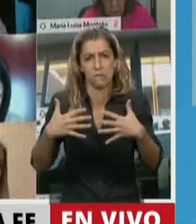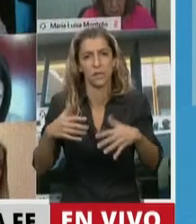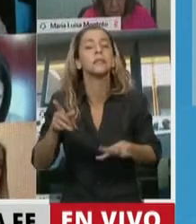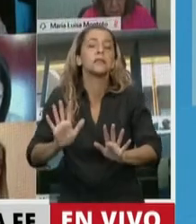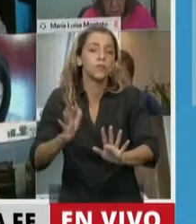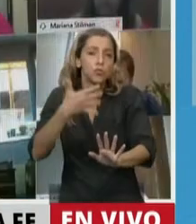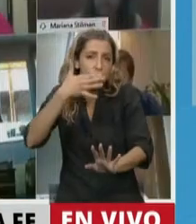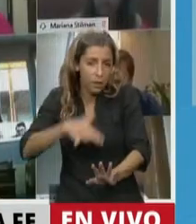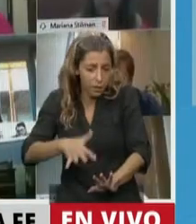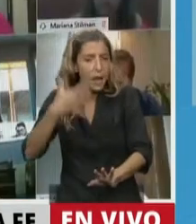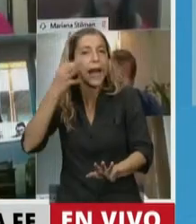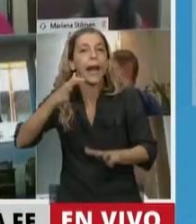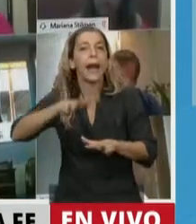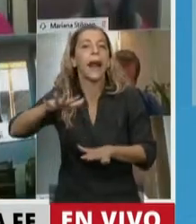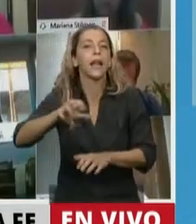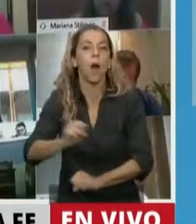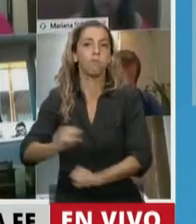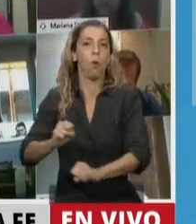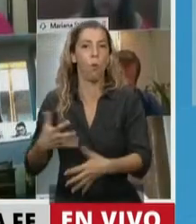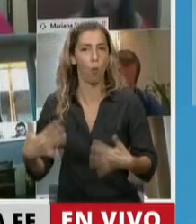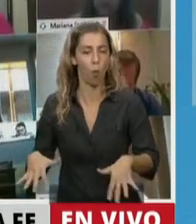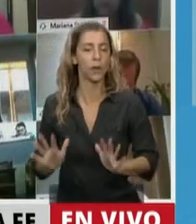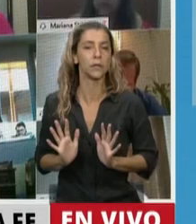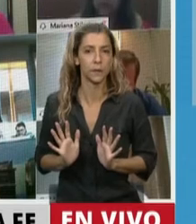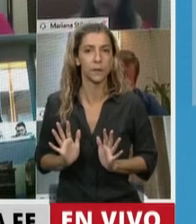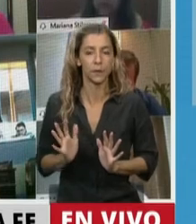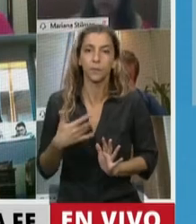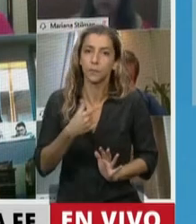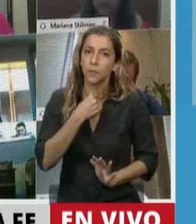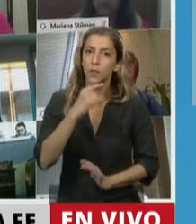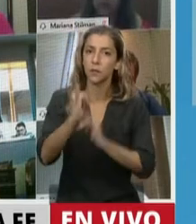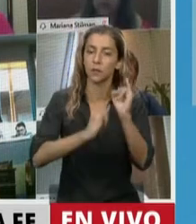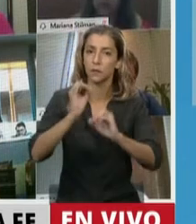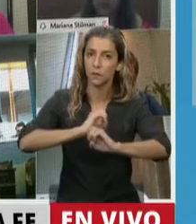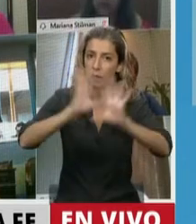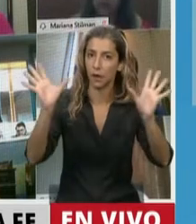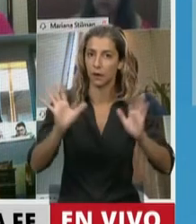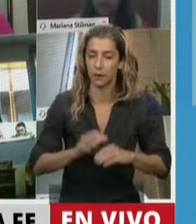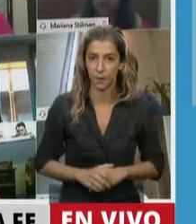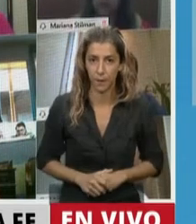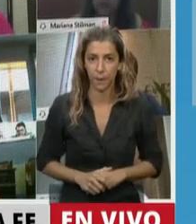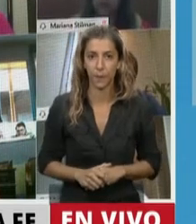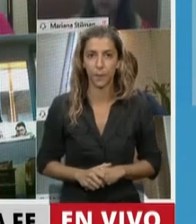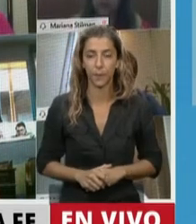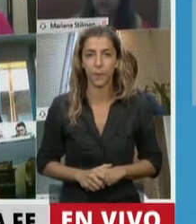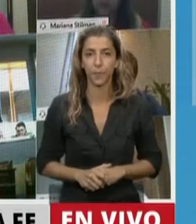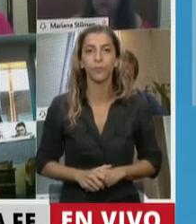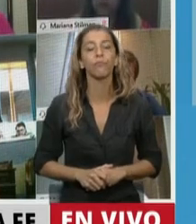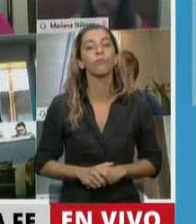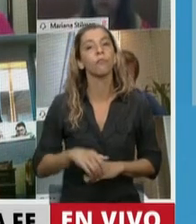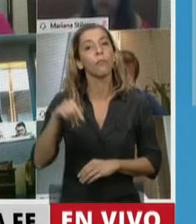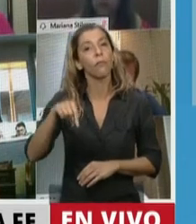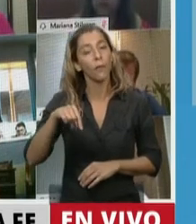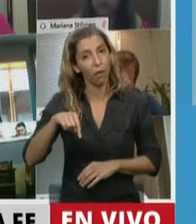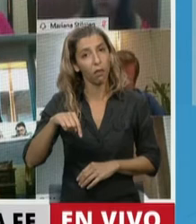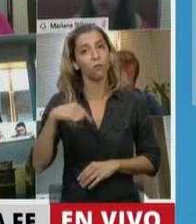y quiero que quede mi voz expresada en este recinto de la Cámara de Diputados que esto no significa